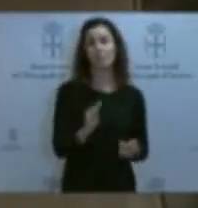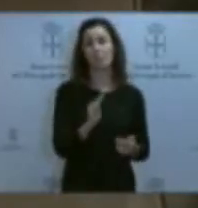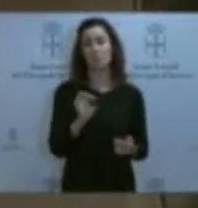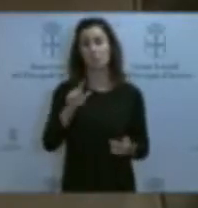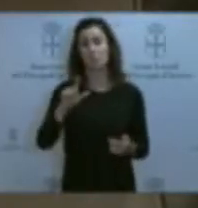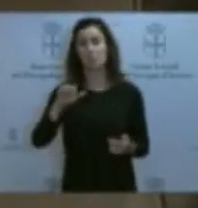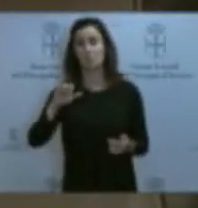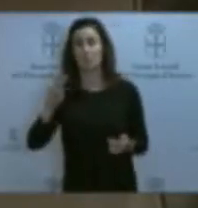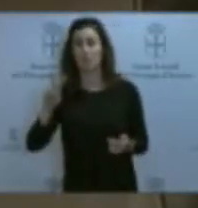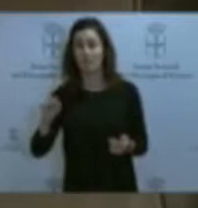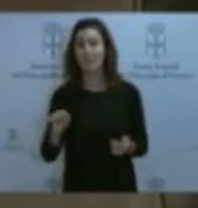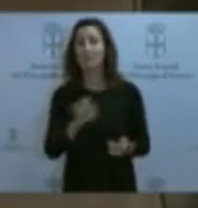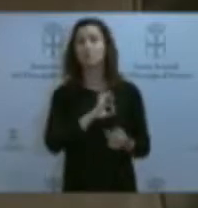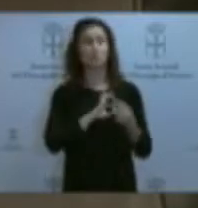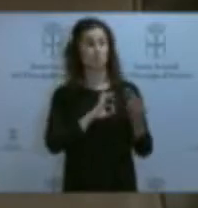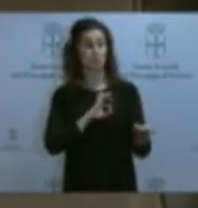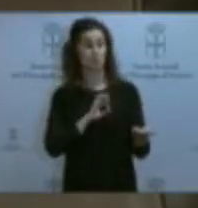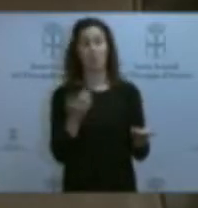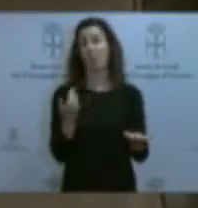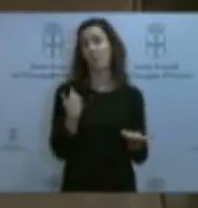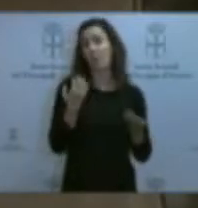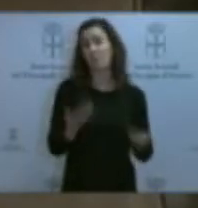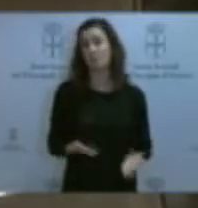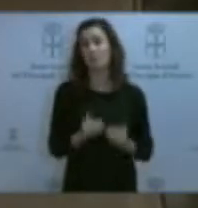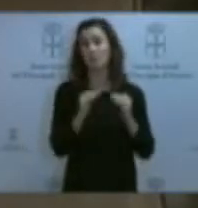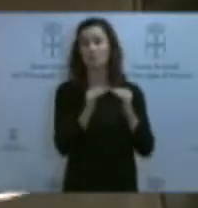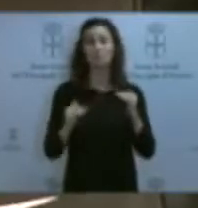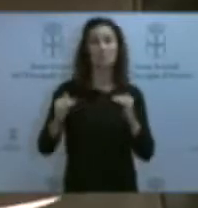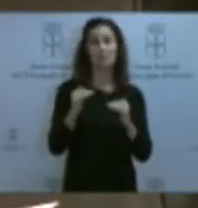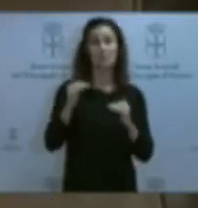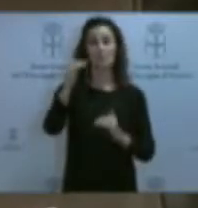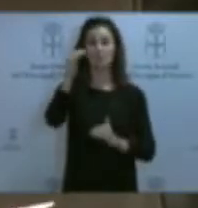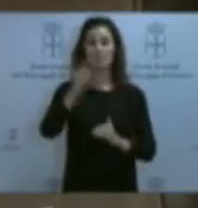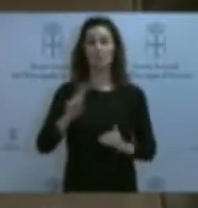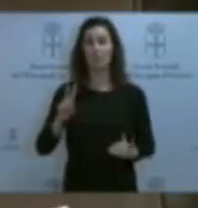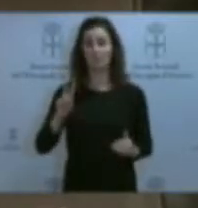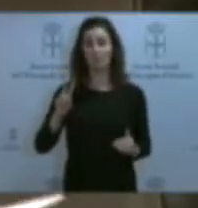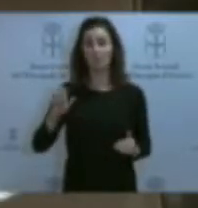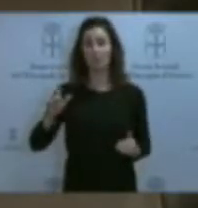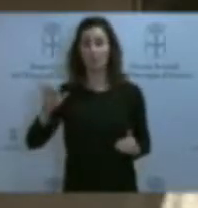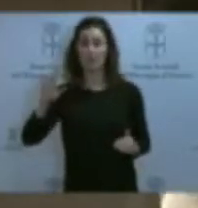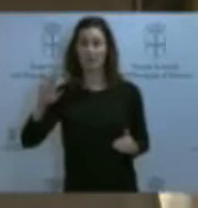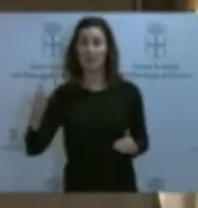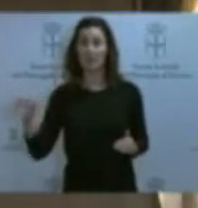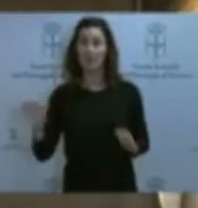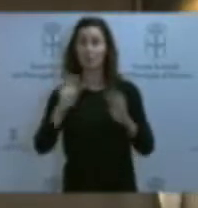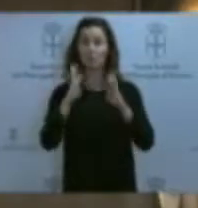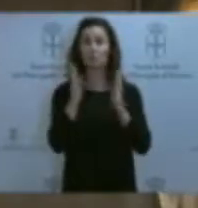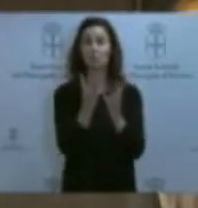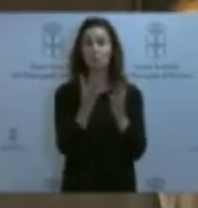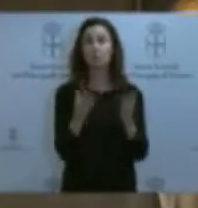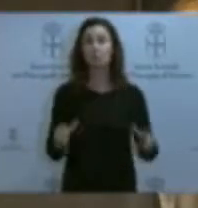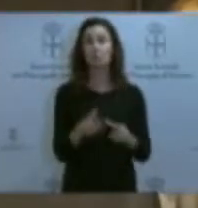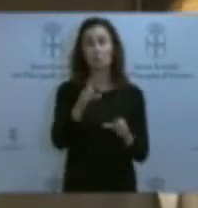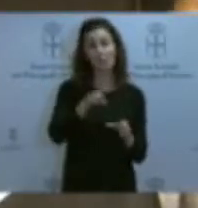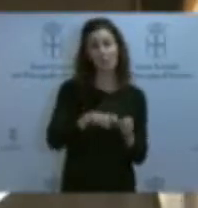escasas semanas de su llegada a la empresa y por orden de su superior jerárquica, Sandra Velarde, consejera de la Sociedad y directora general de Telecomunicaciones,